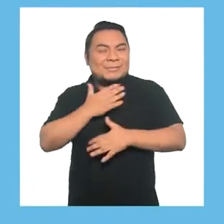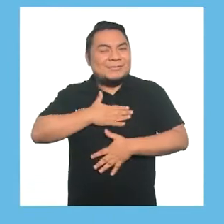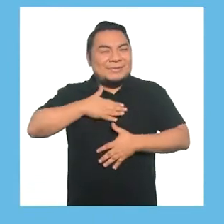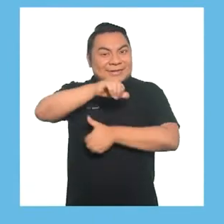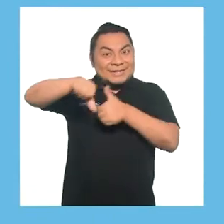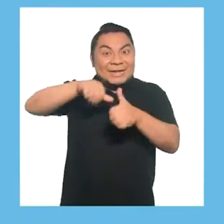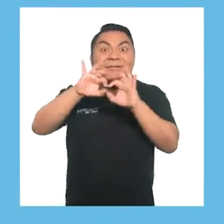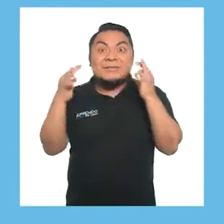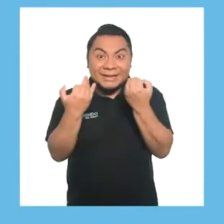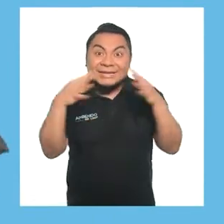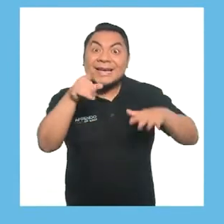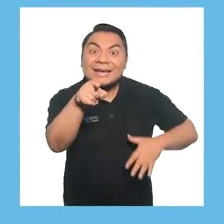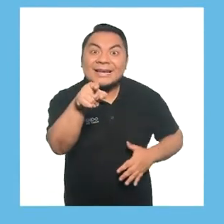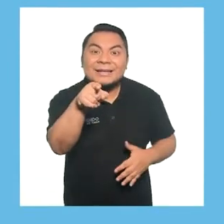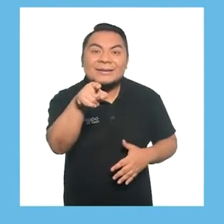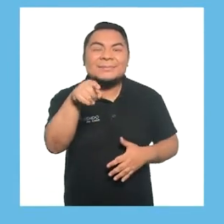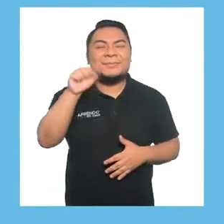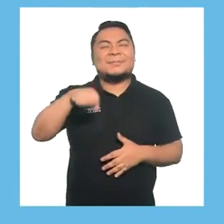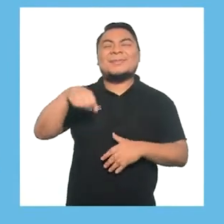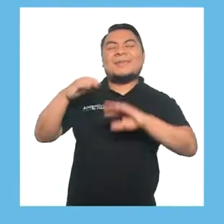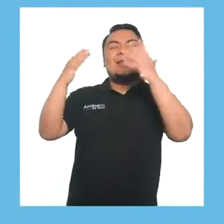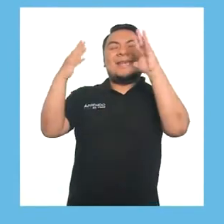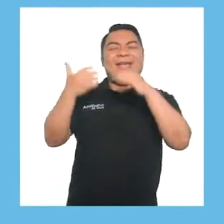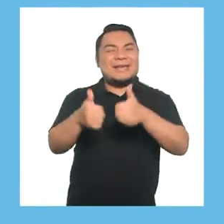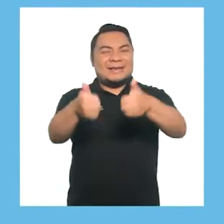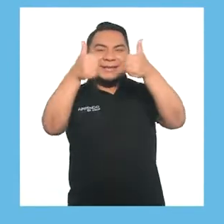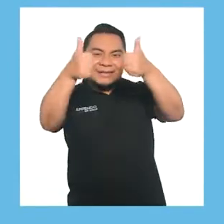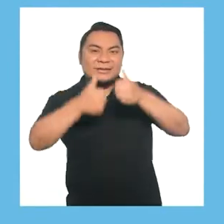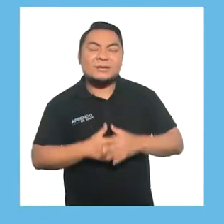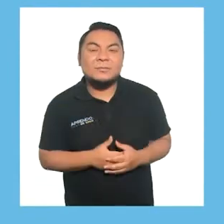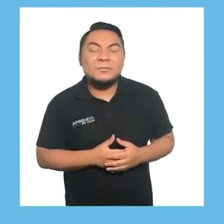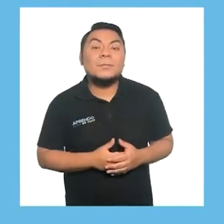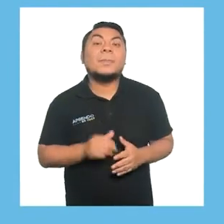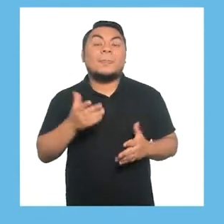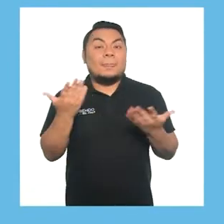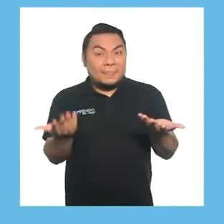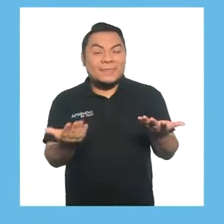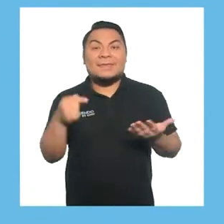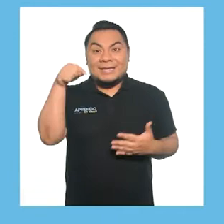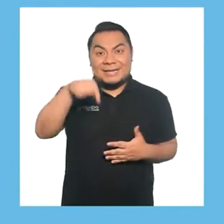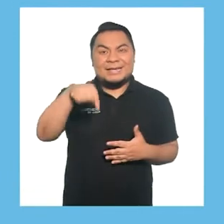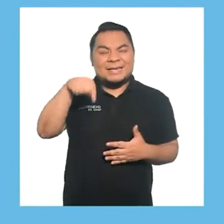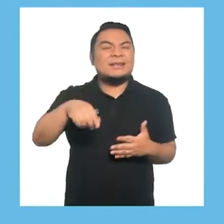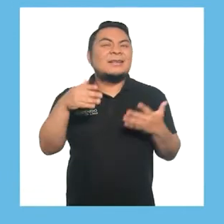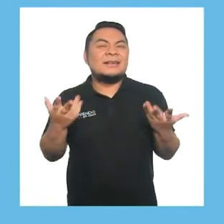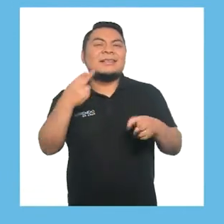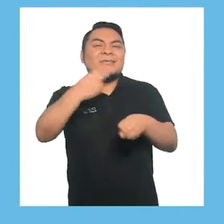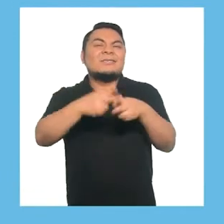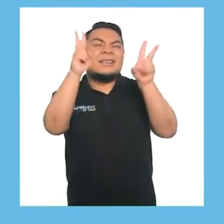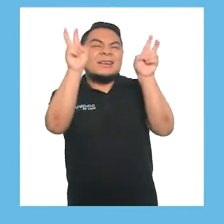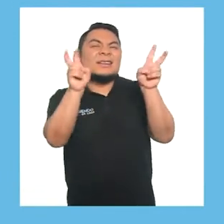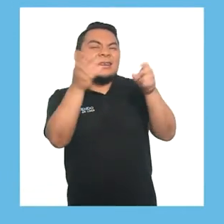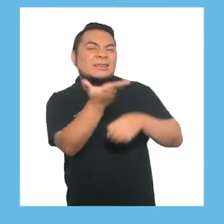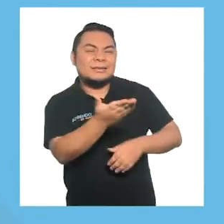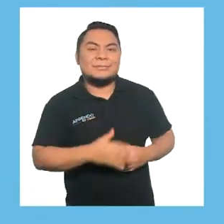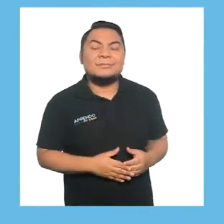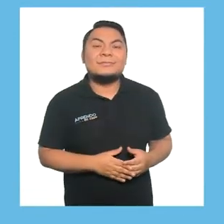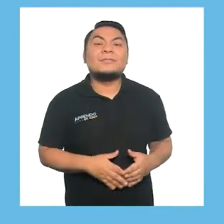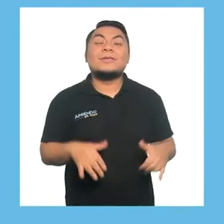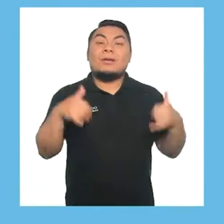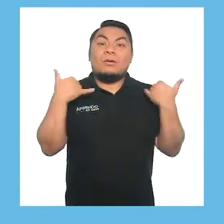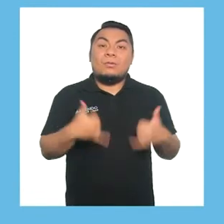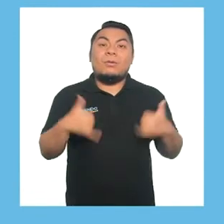divertirse en familia? ¡Sí! ¡Excelente! Por eso, este episodio se llama...